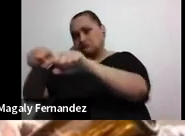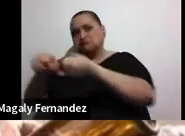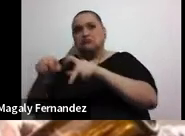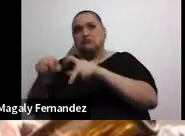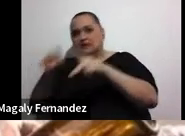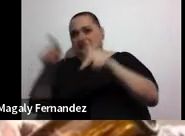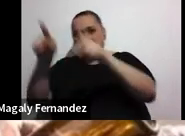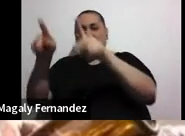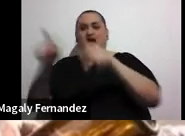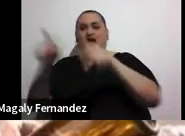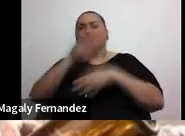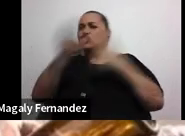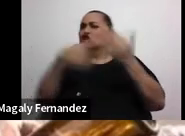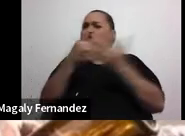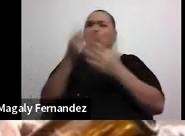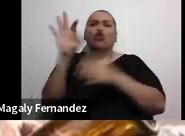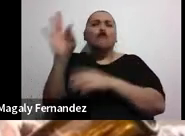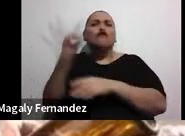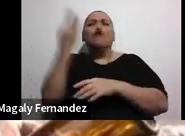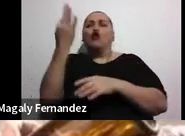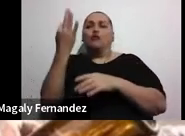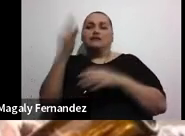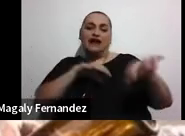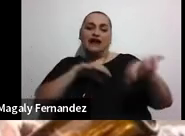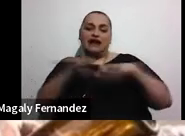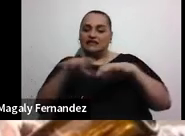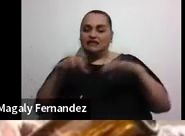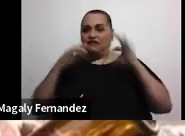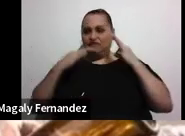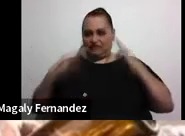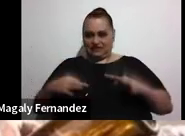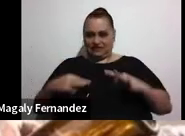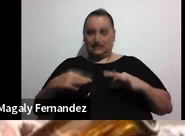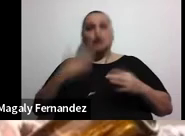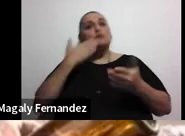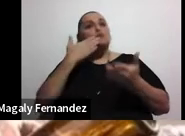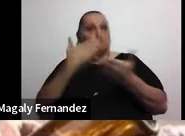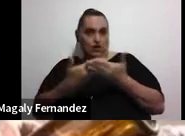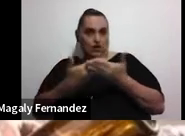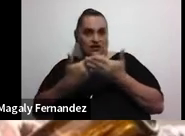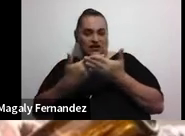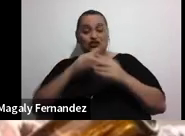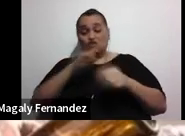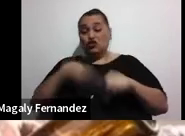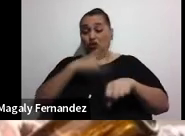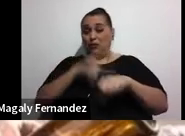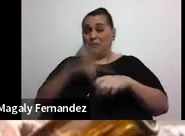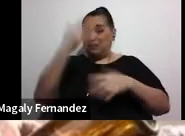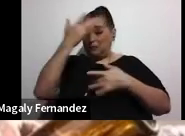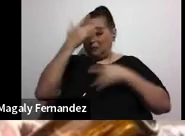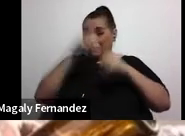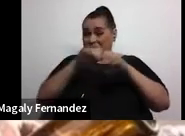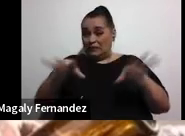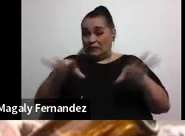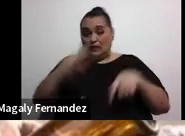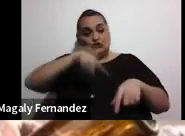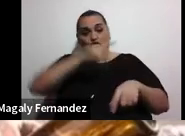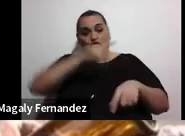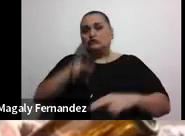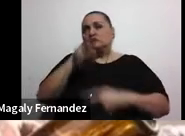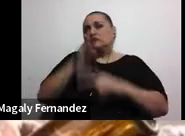física y son muy deseables. Normalmente, en la pandemia, nos hizo quedarnos enfrente de un monitor por horas.